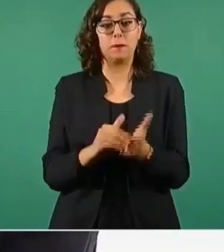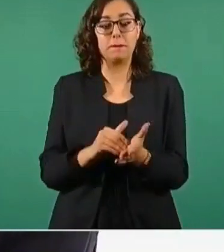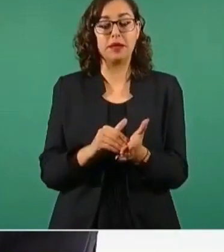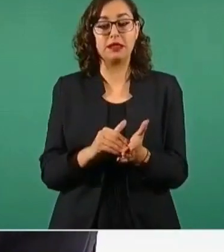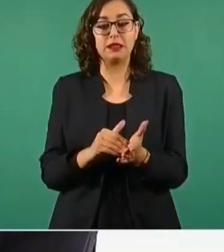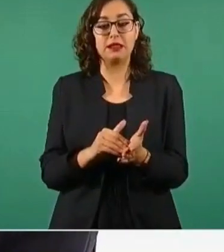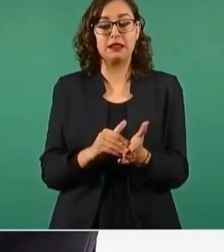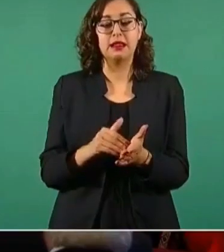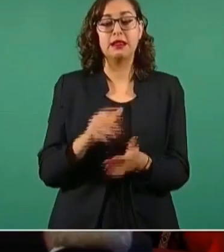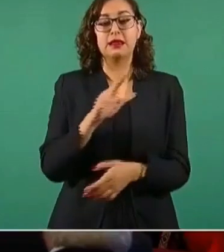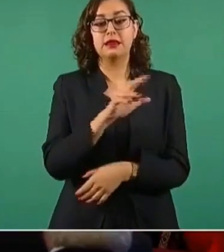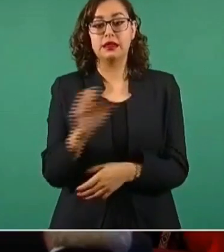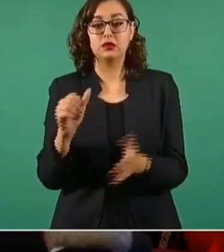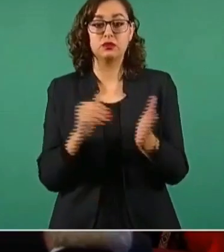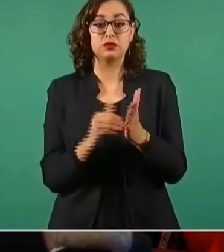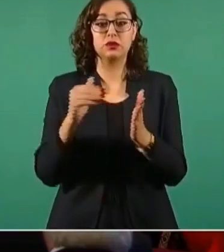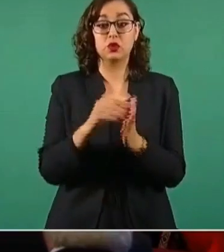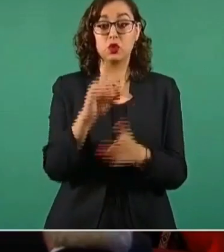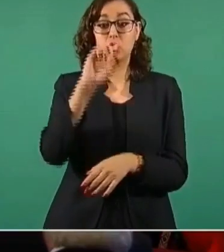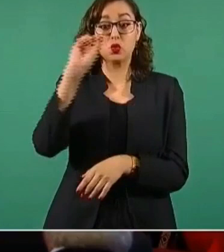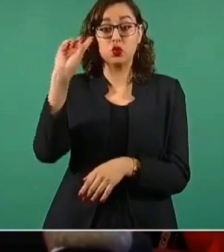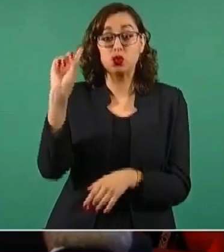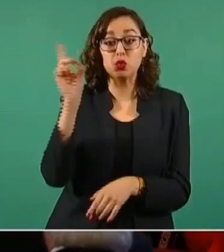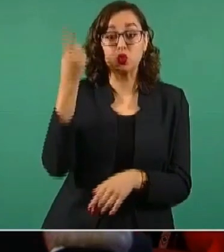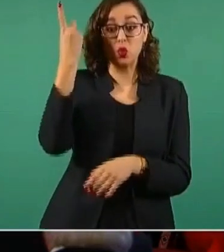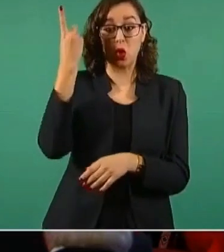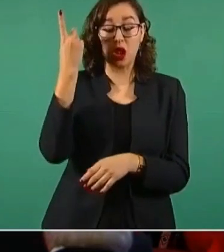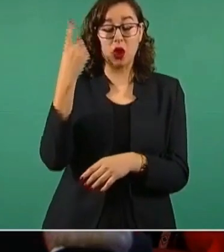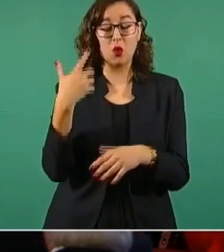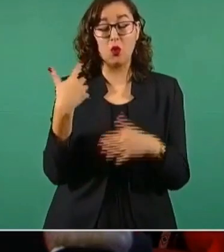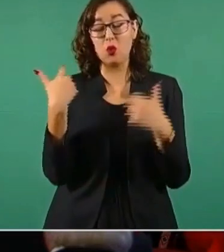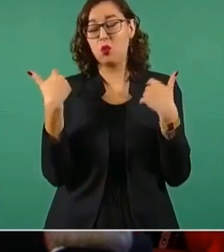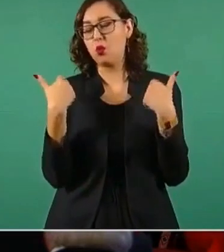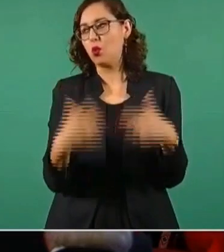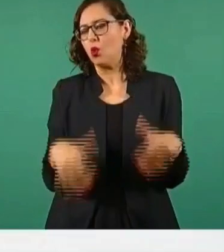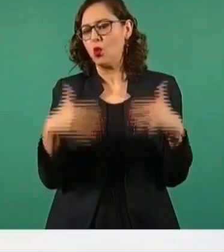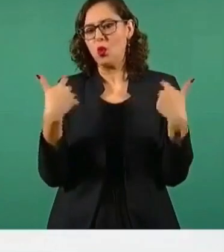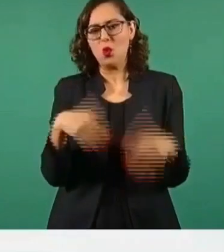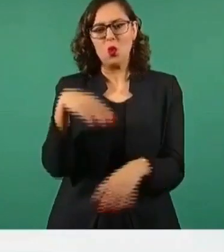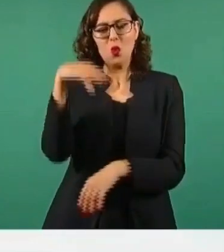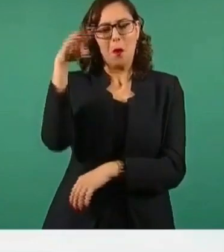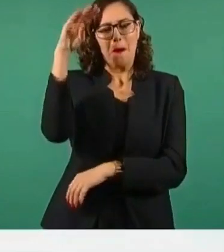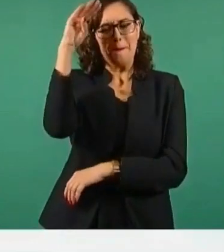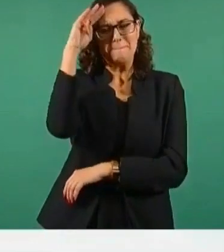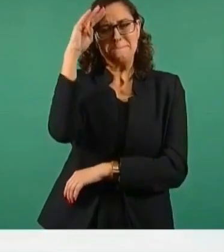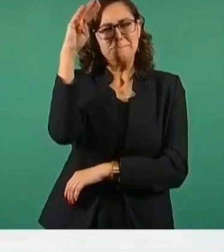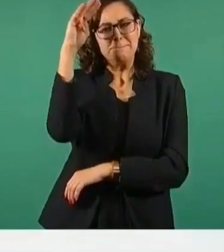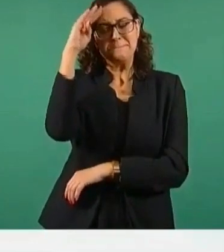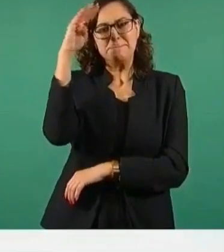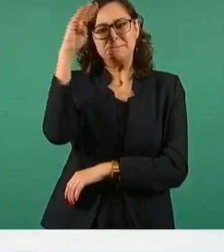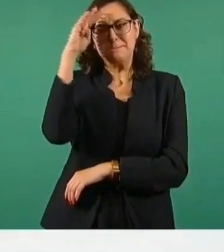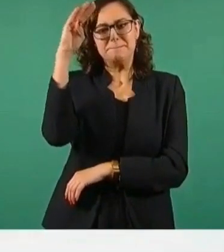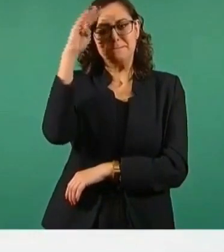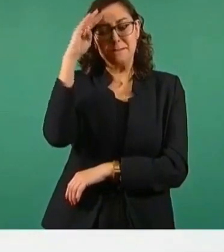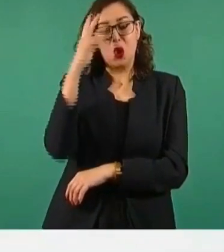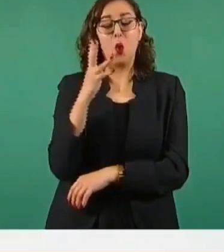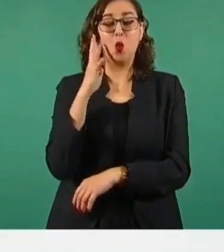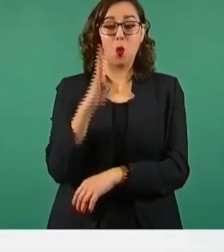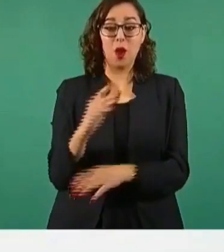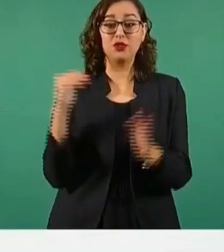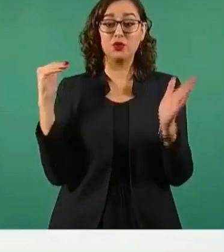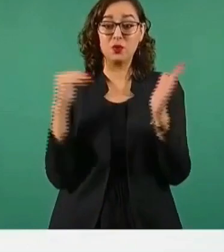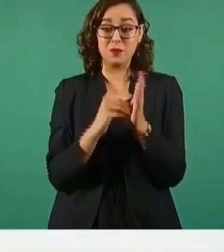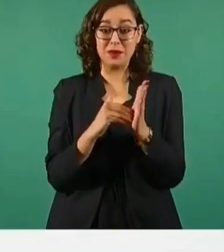dólares. Es una cifra récord mensual, 4 mil